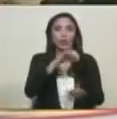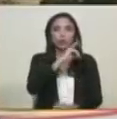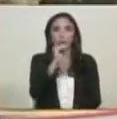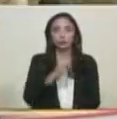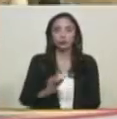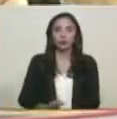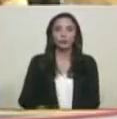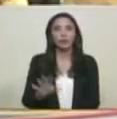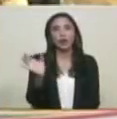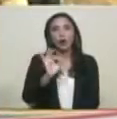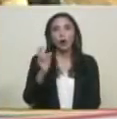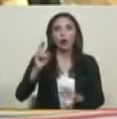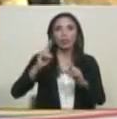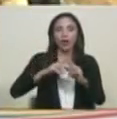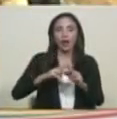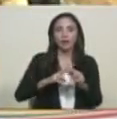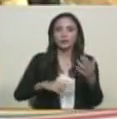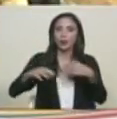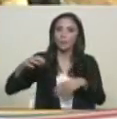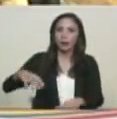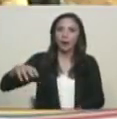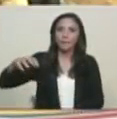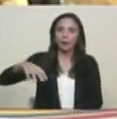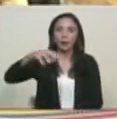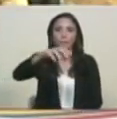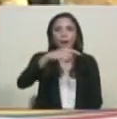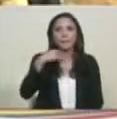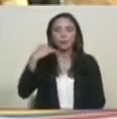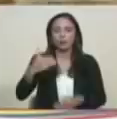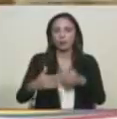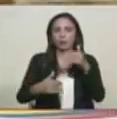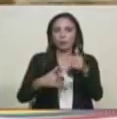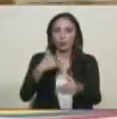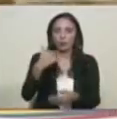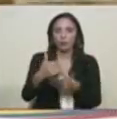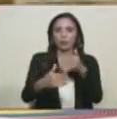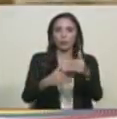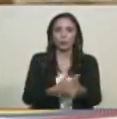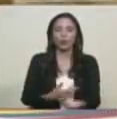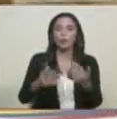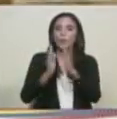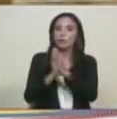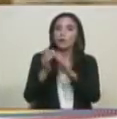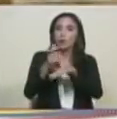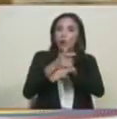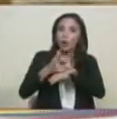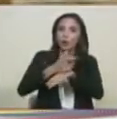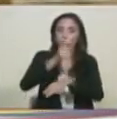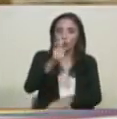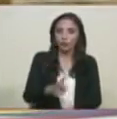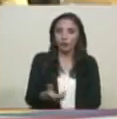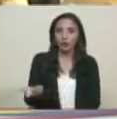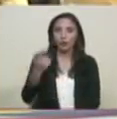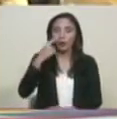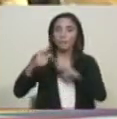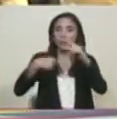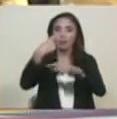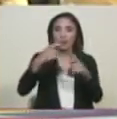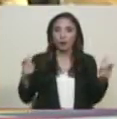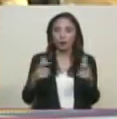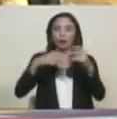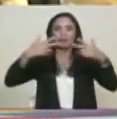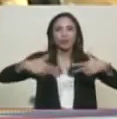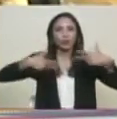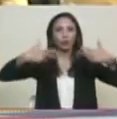O Táchira. Vamos gradual. Que vaya saliendo bien. Yo le pido a los gobernadores y gobernadoras, mañana tenemos una